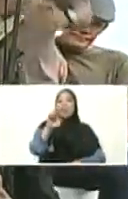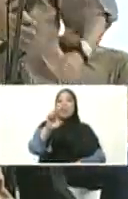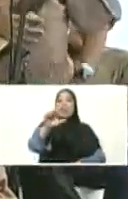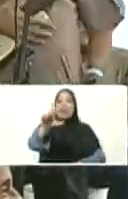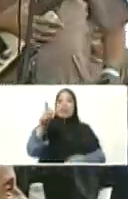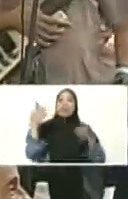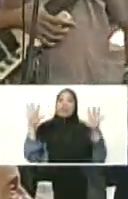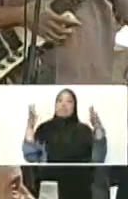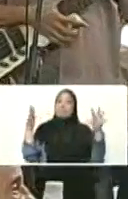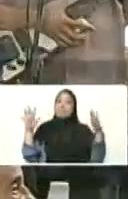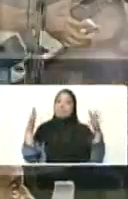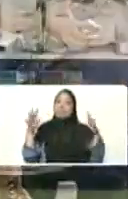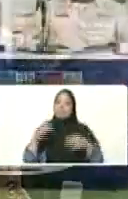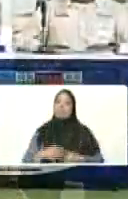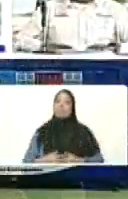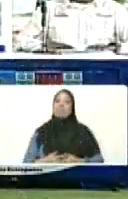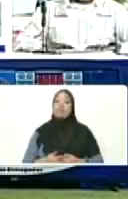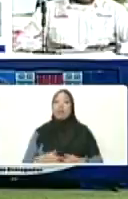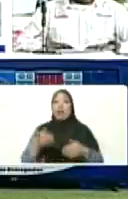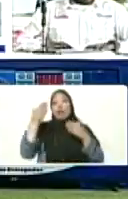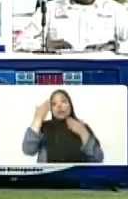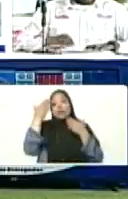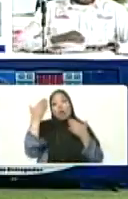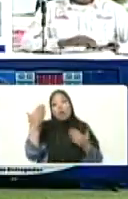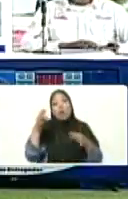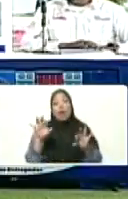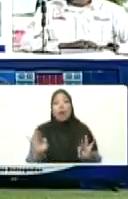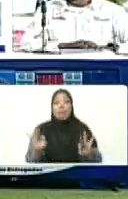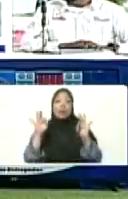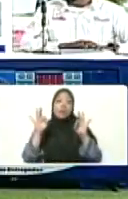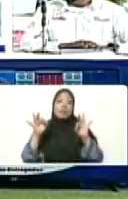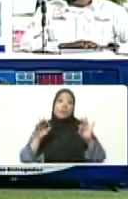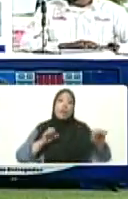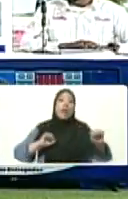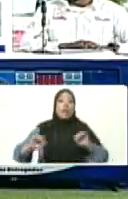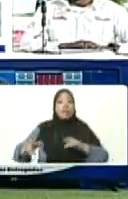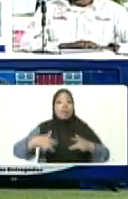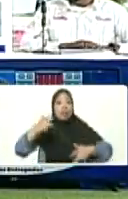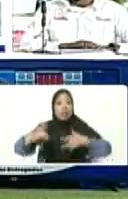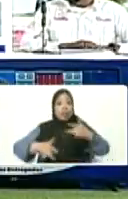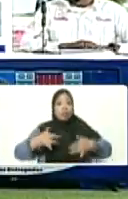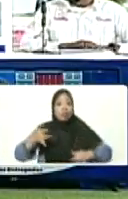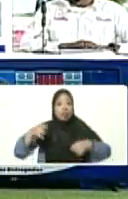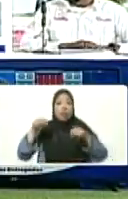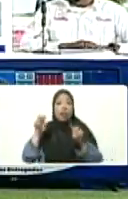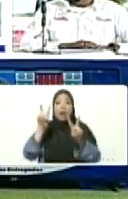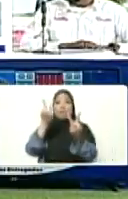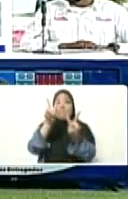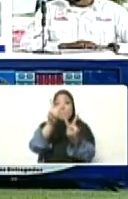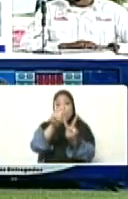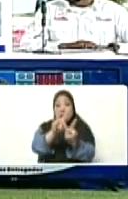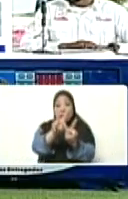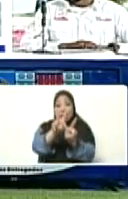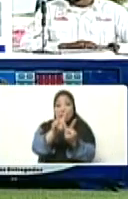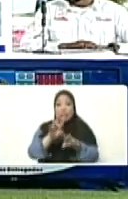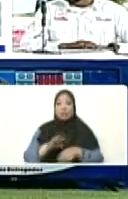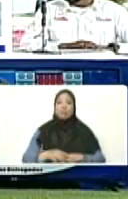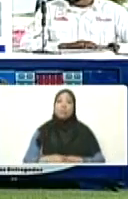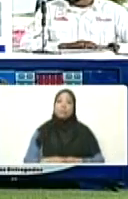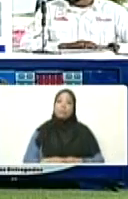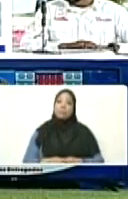Quiero saludar de manera muy especial en este acto de la gran misión Vivienda Venezuela a